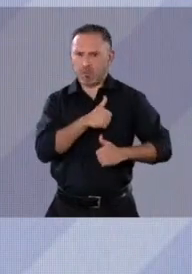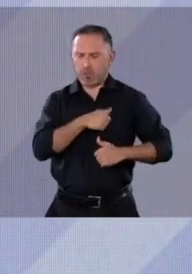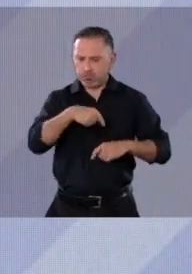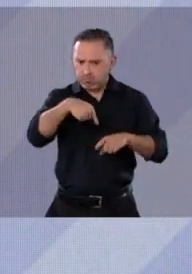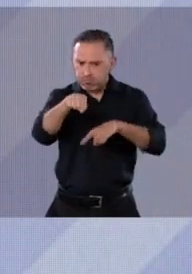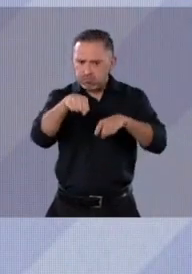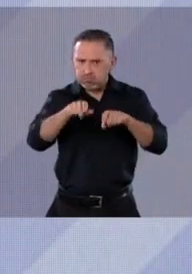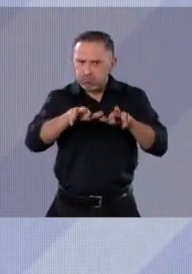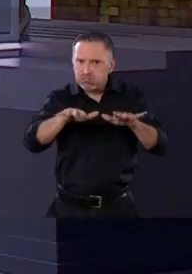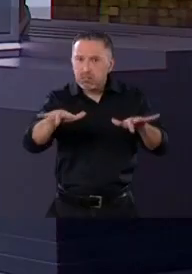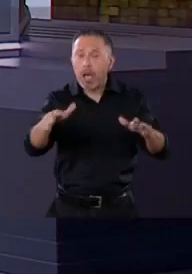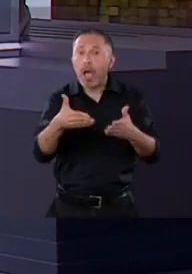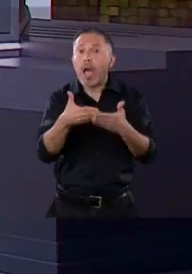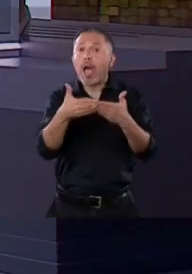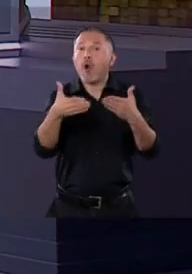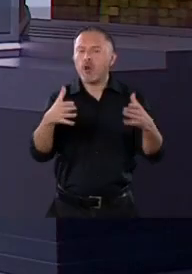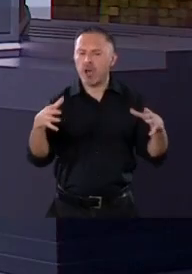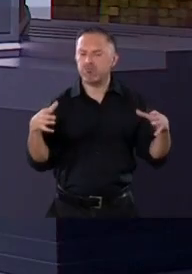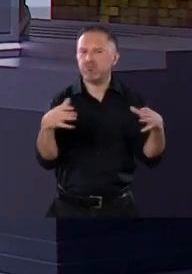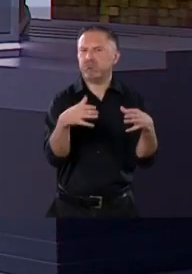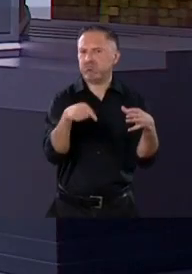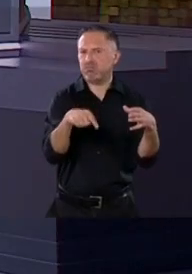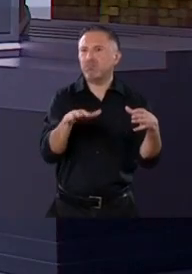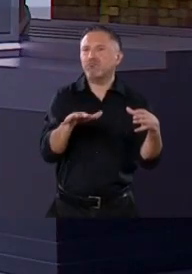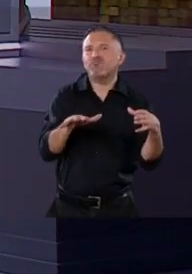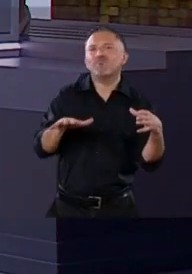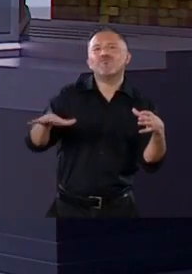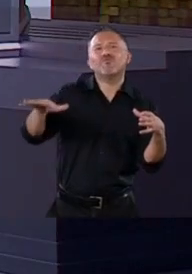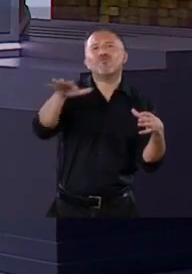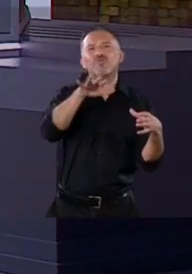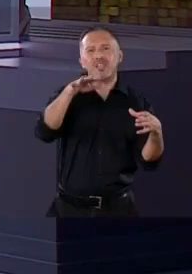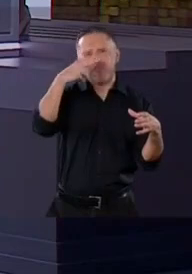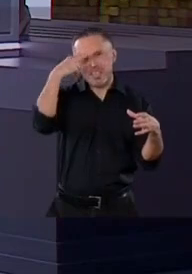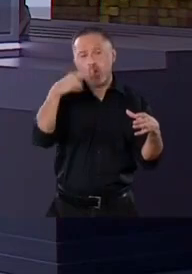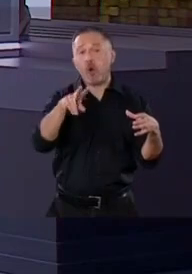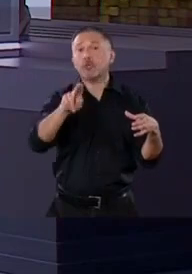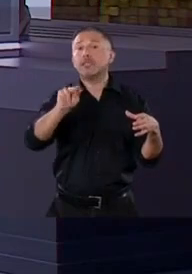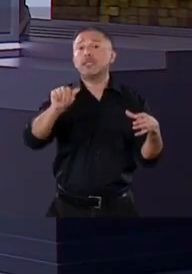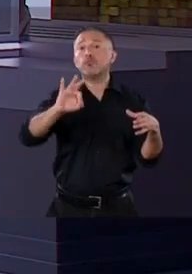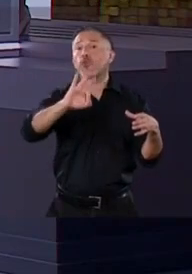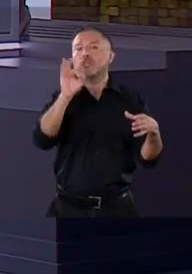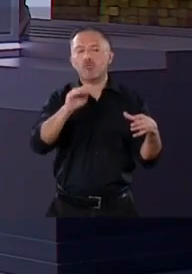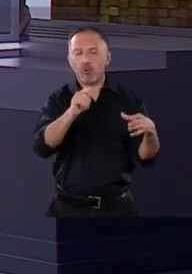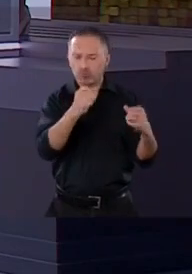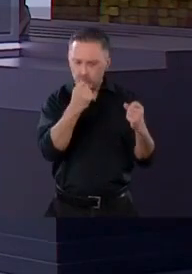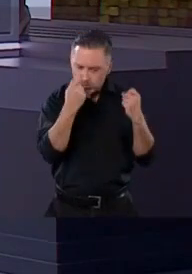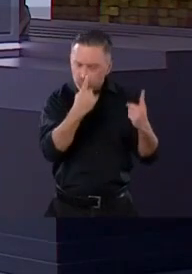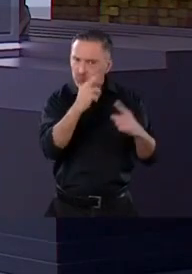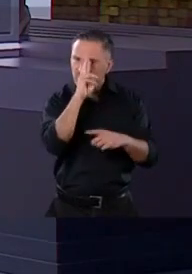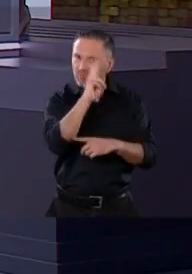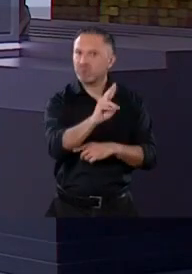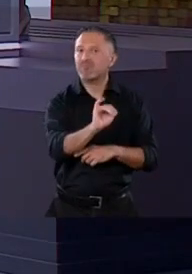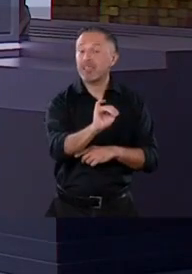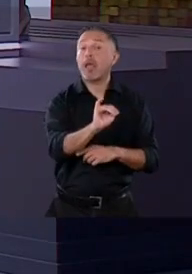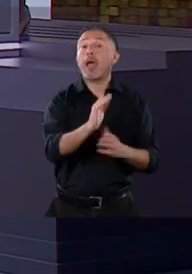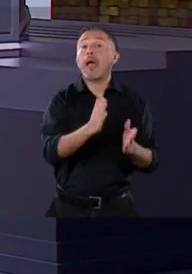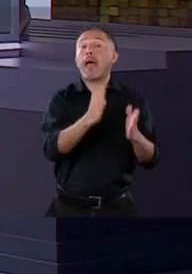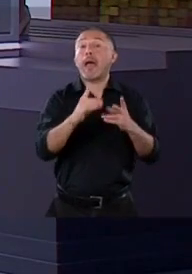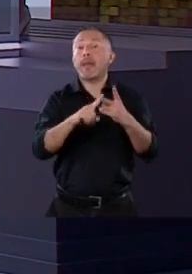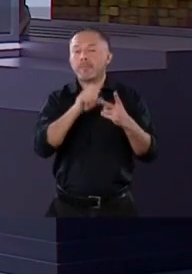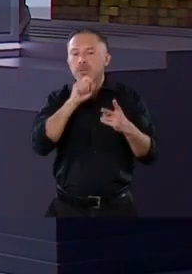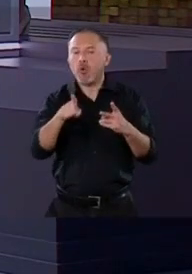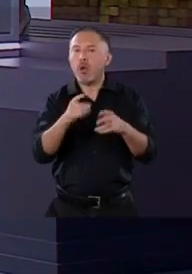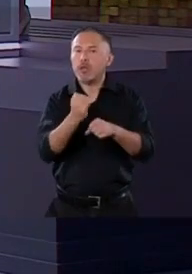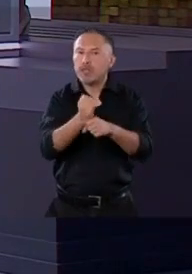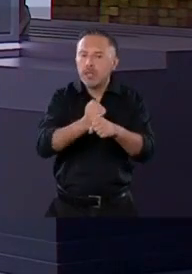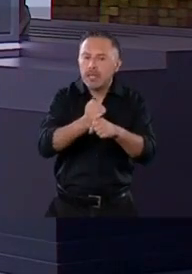una institución que tiene el reconocimiento del 86 por ciento de la ciudadanía. Vamos a hablar de inteligencia e investigación y